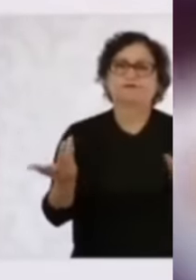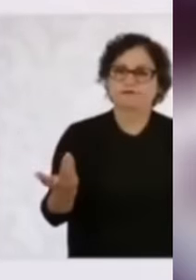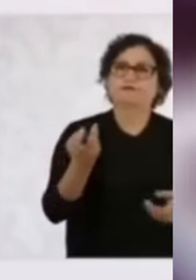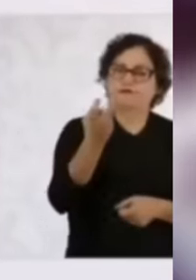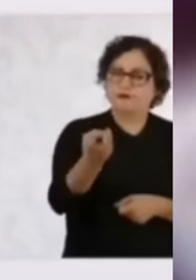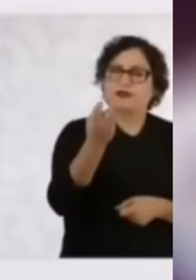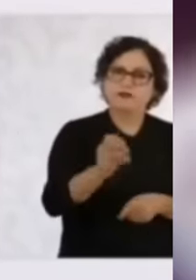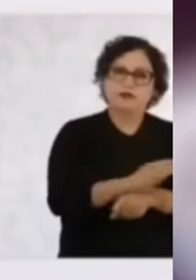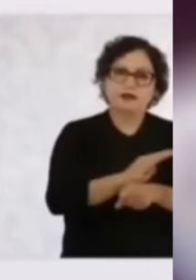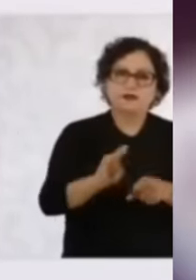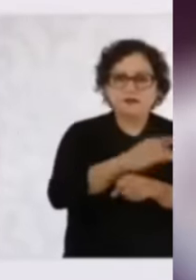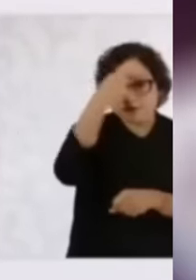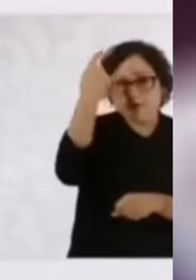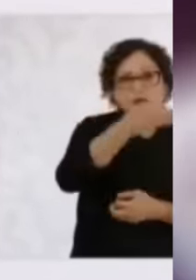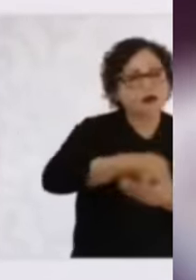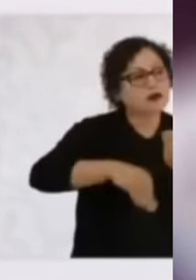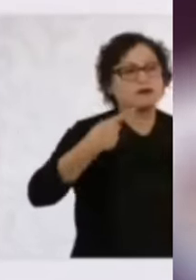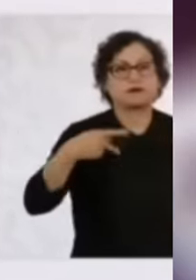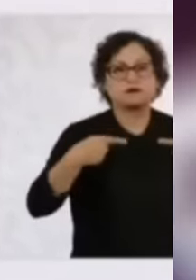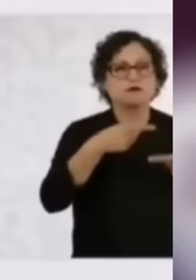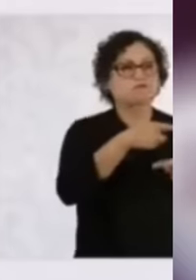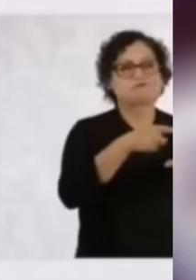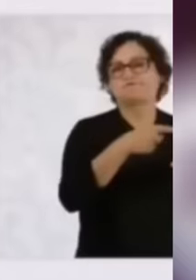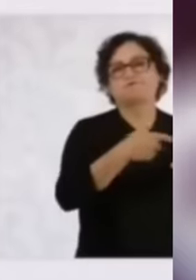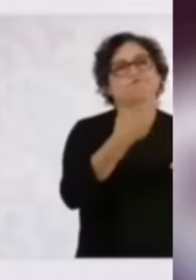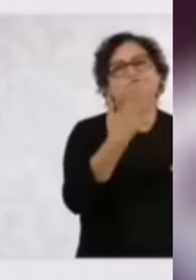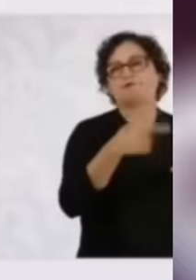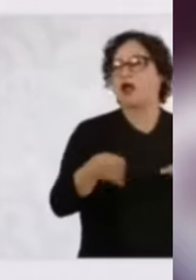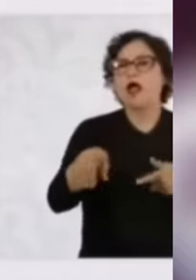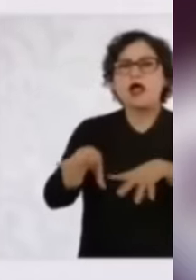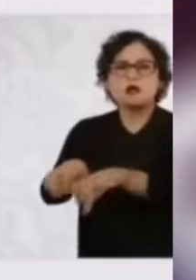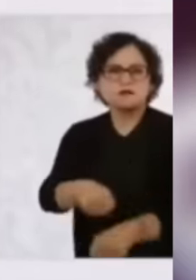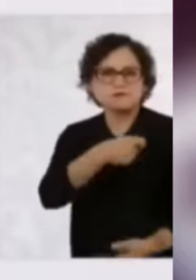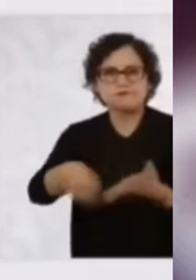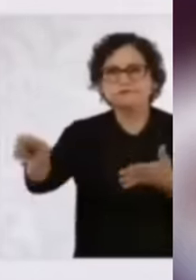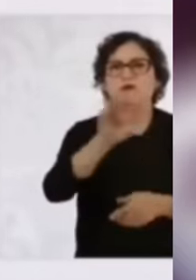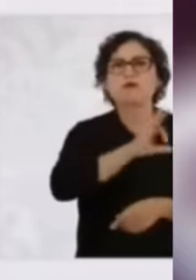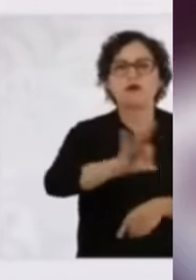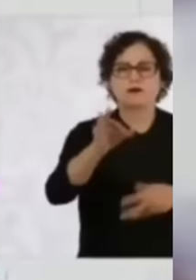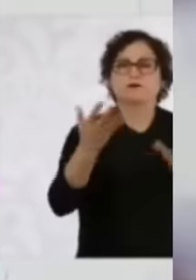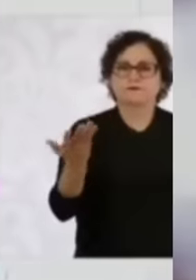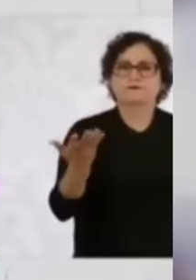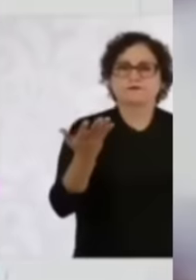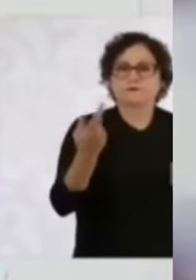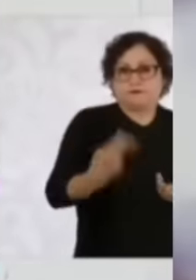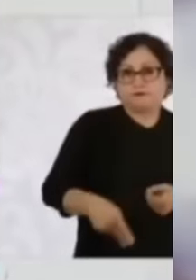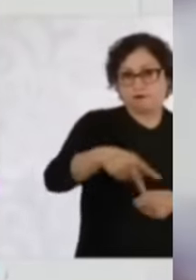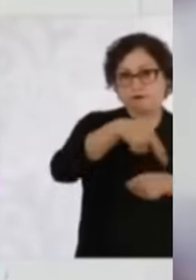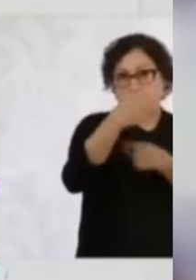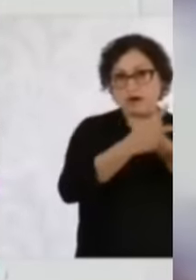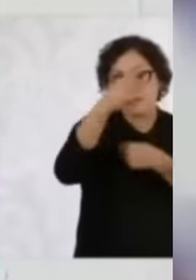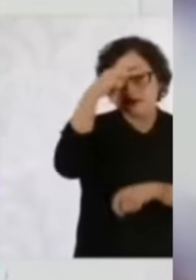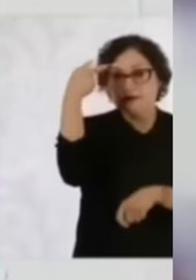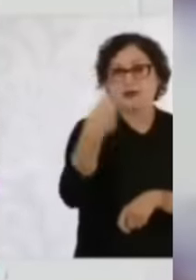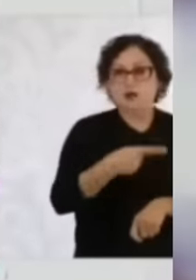beneficio para el consumidor de escasos recursos, los habitantes más pobres de nuestro país que adquieren